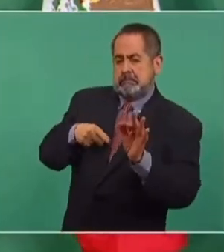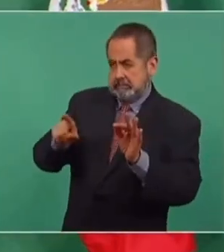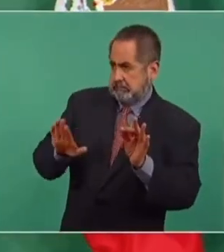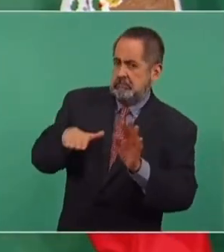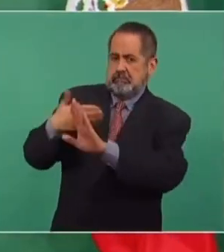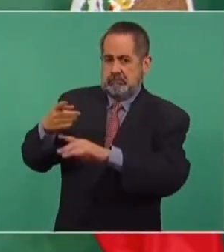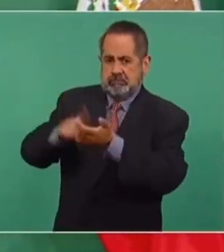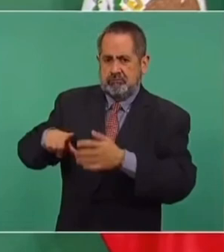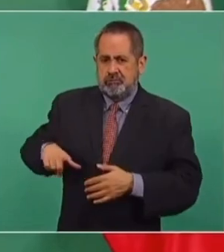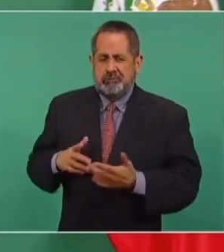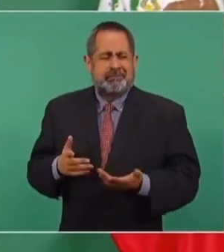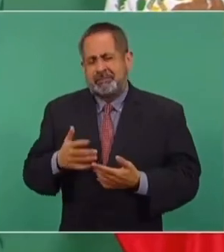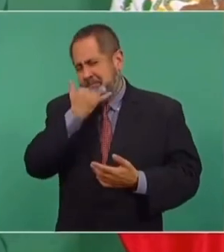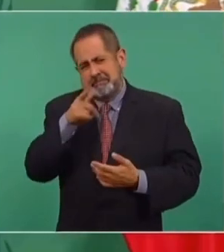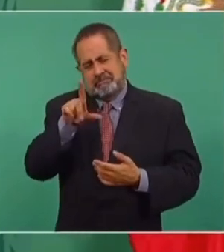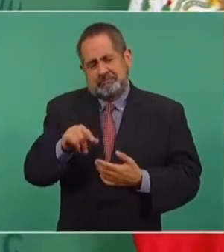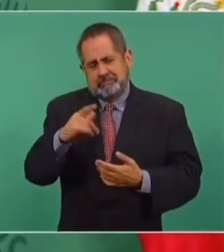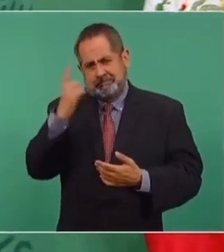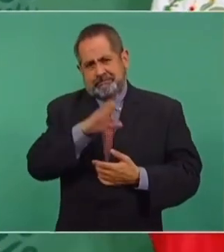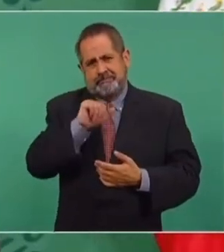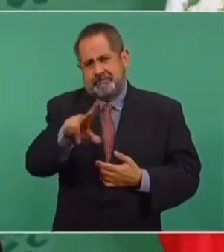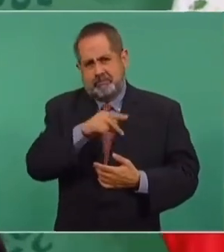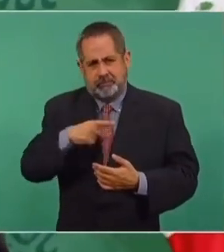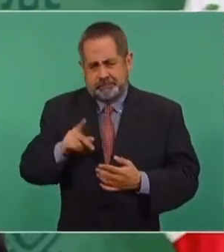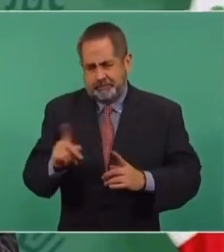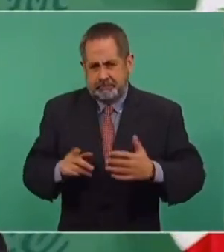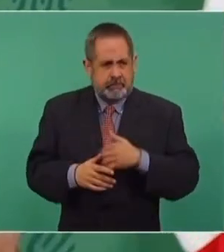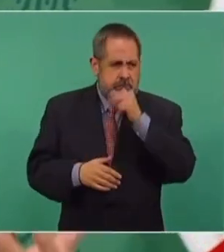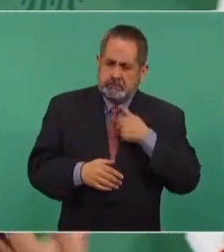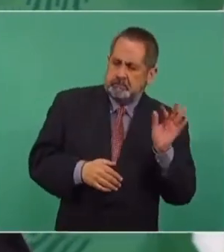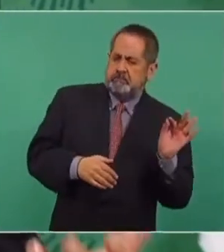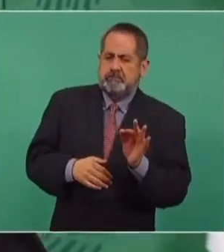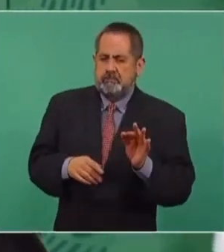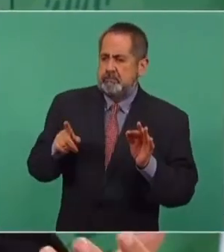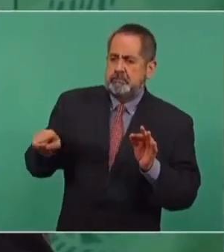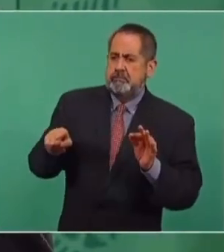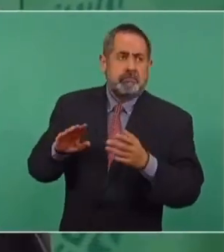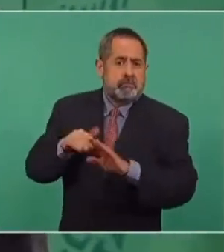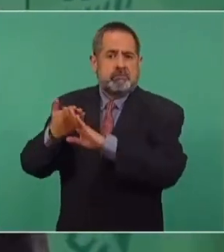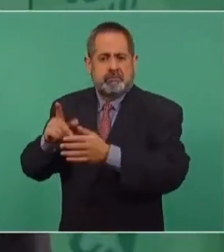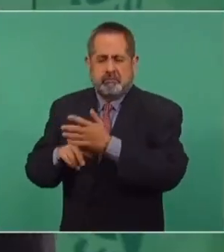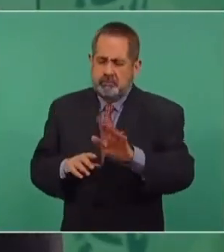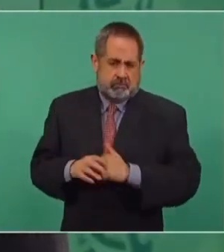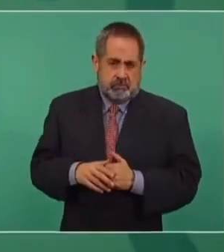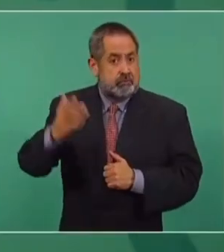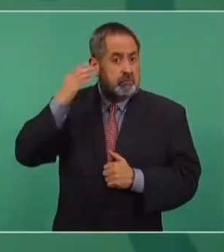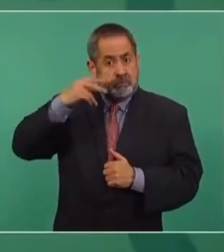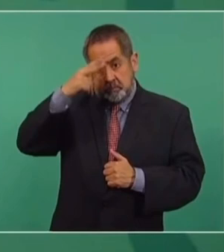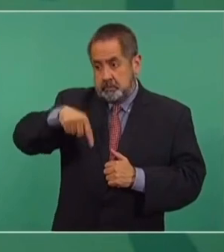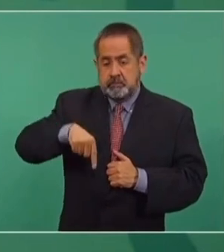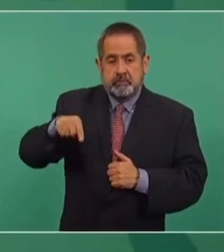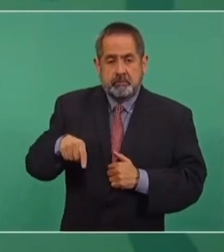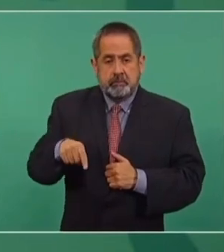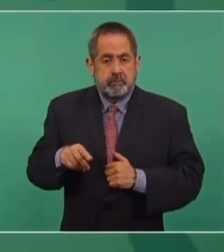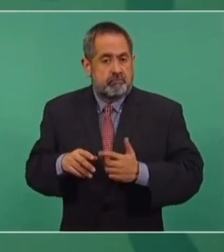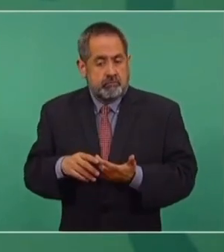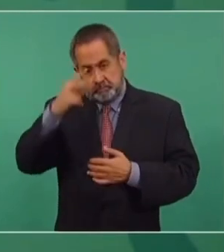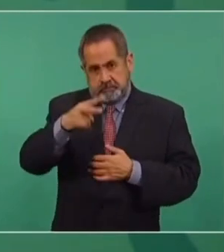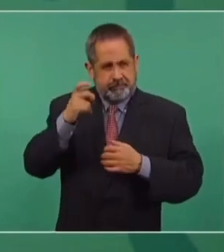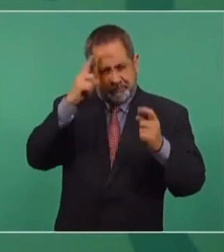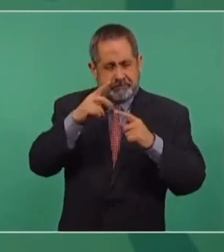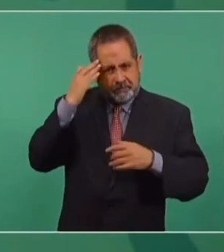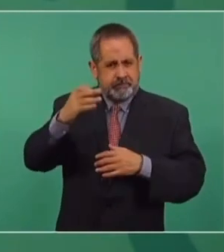Eso es vil, canallesco. Nosotros en México, en los momentos difíciles que hemos atravesado